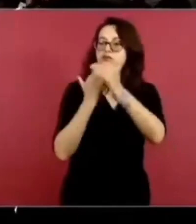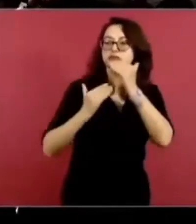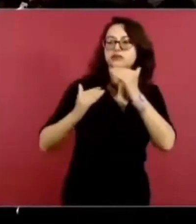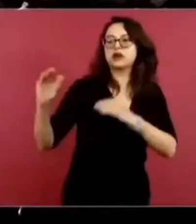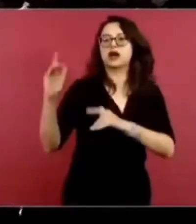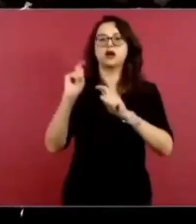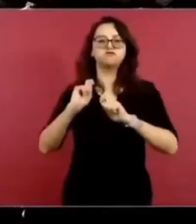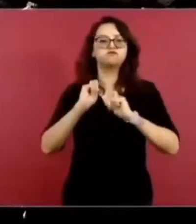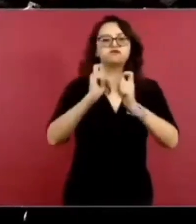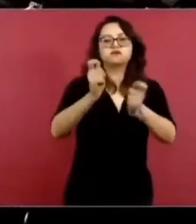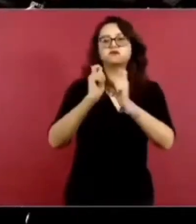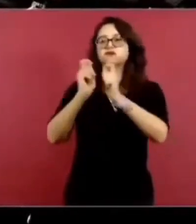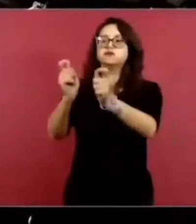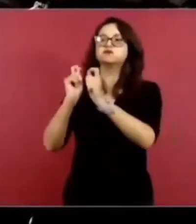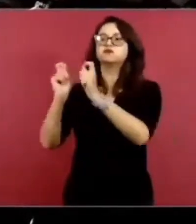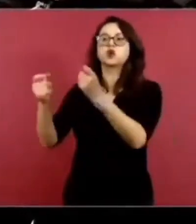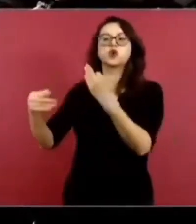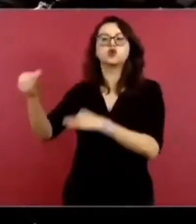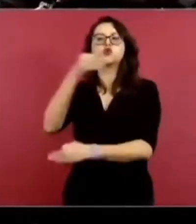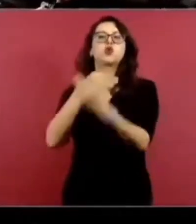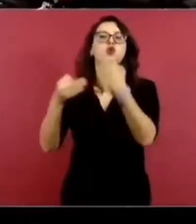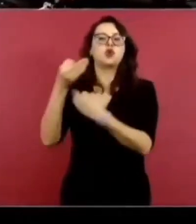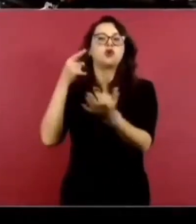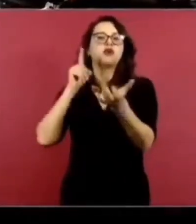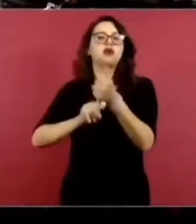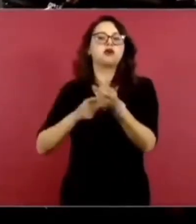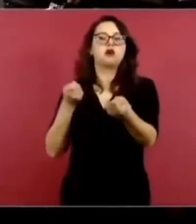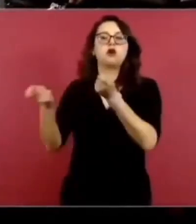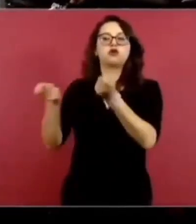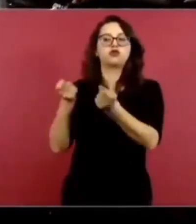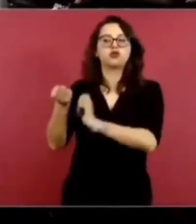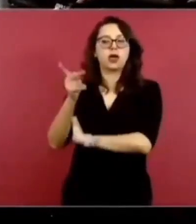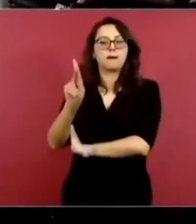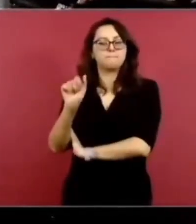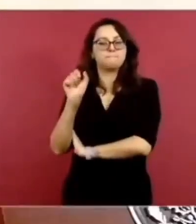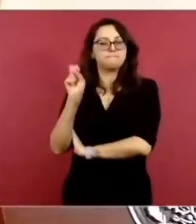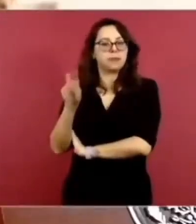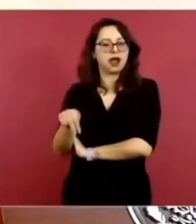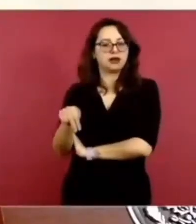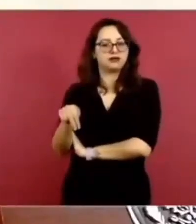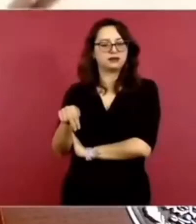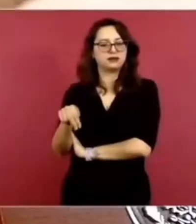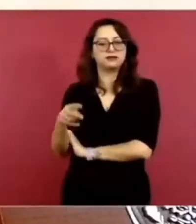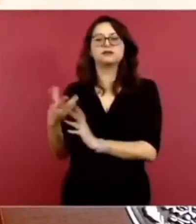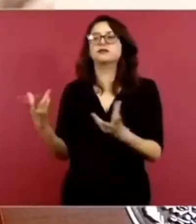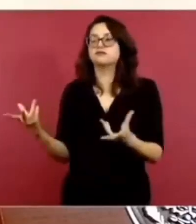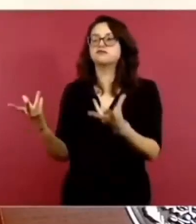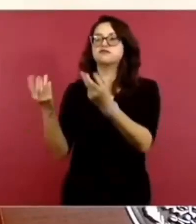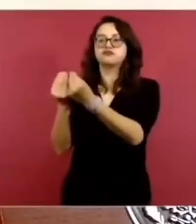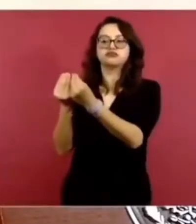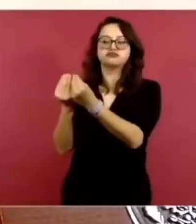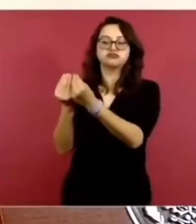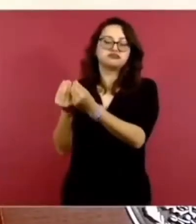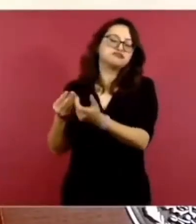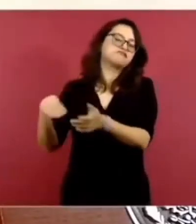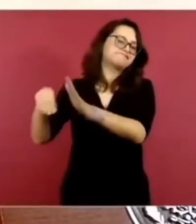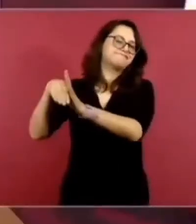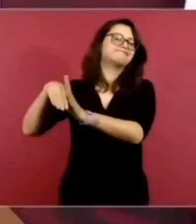y se cunde el Poder Judicial